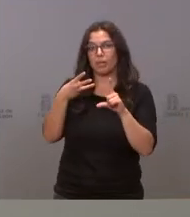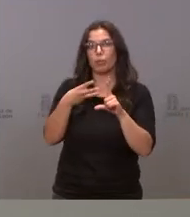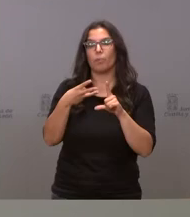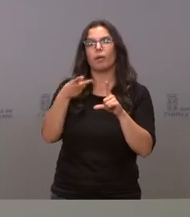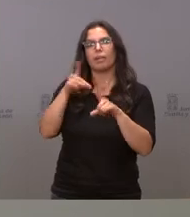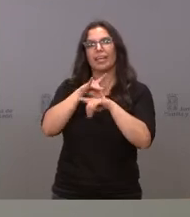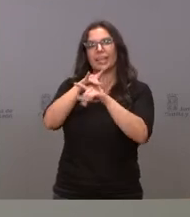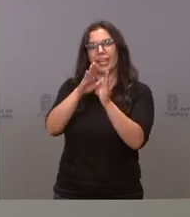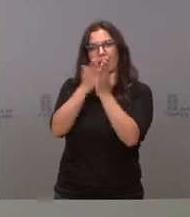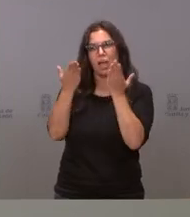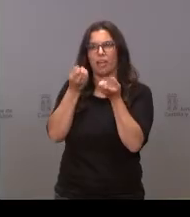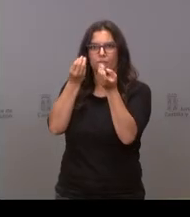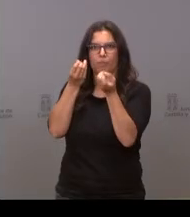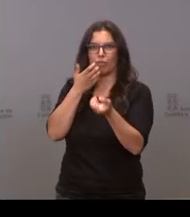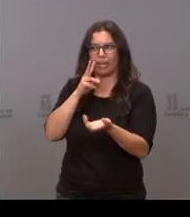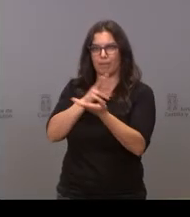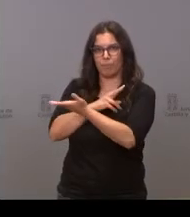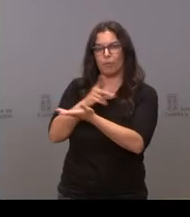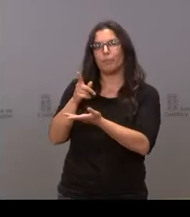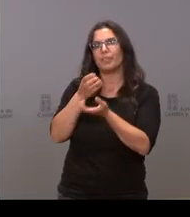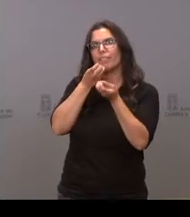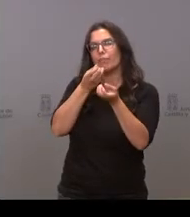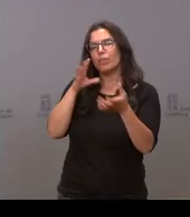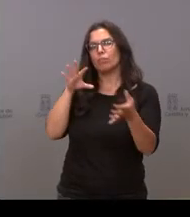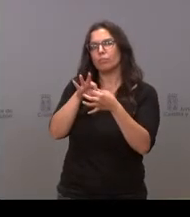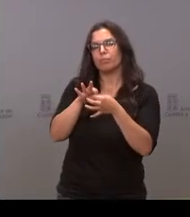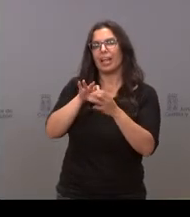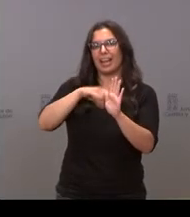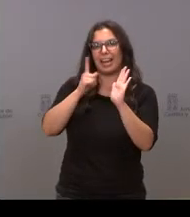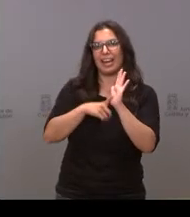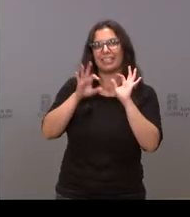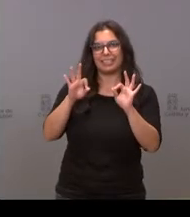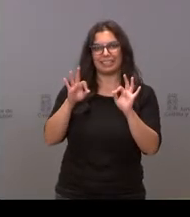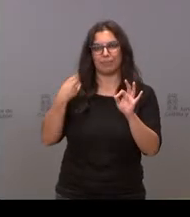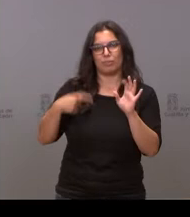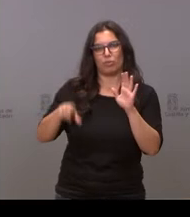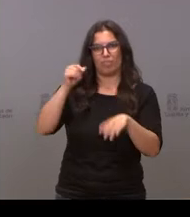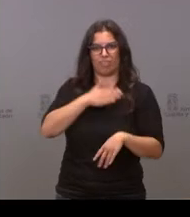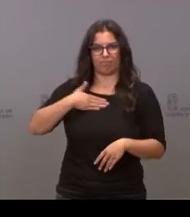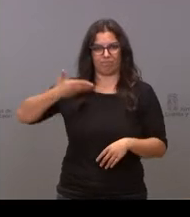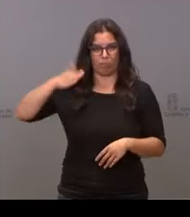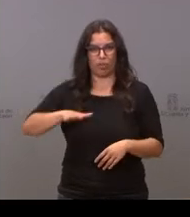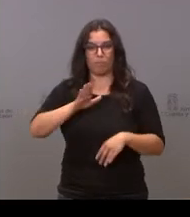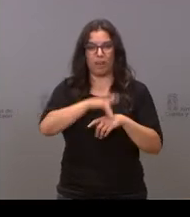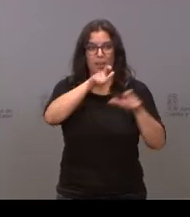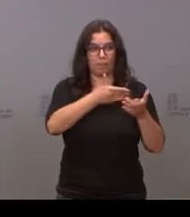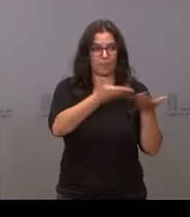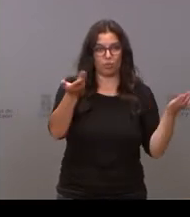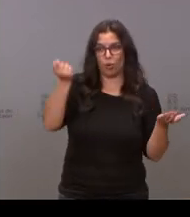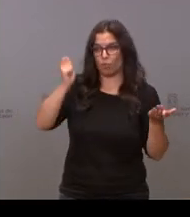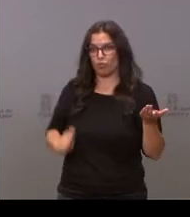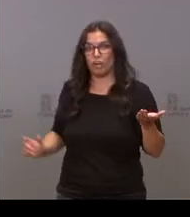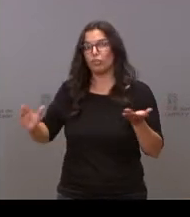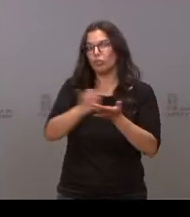información, y ahí tienen un ejemplo, información relativas a la Ley de Eutanasia para que tanto la ciudadanía como los profesionales puedan